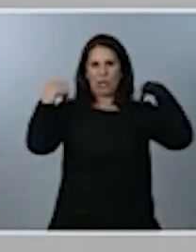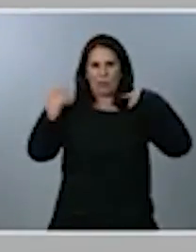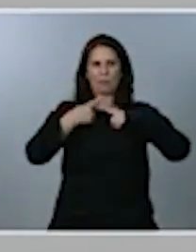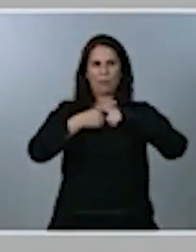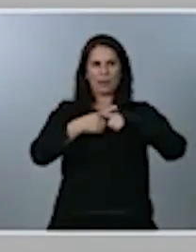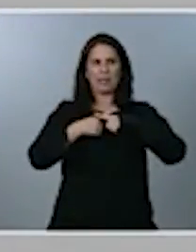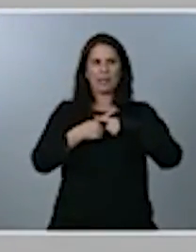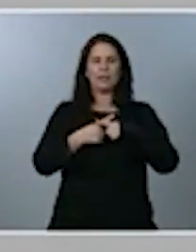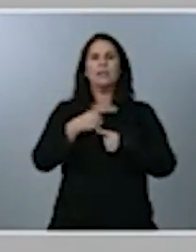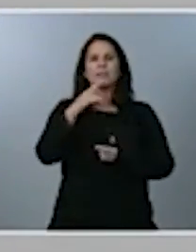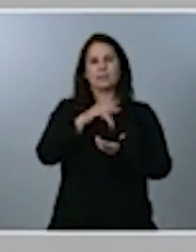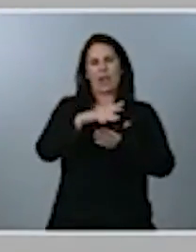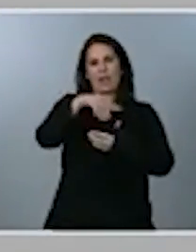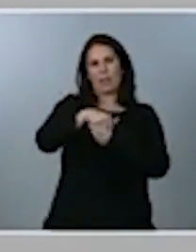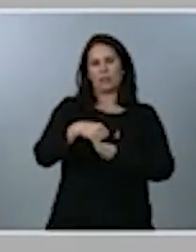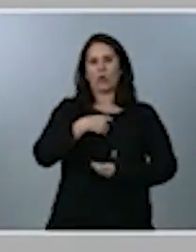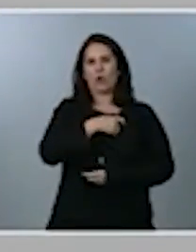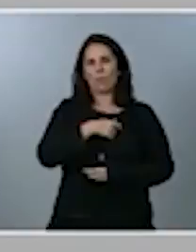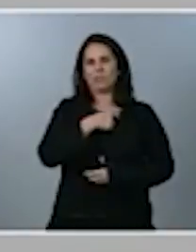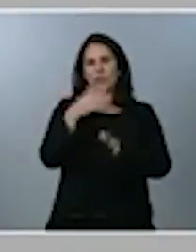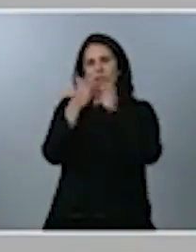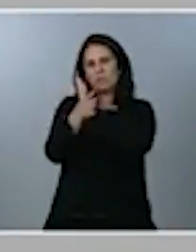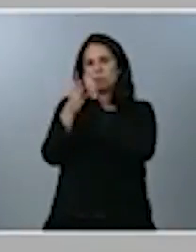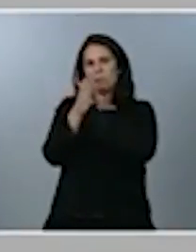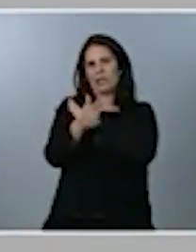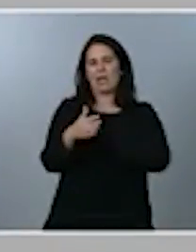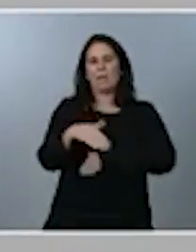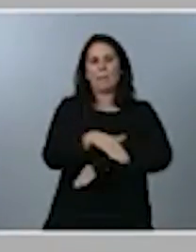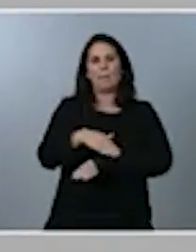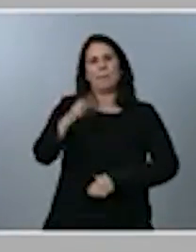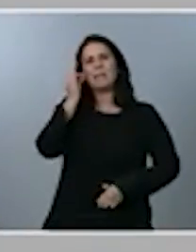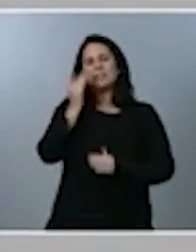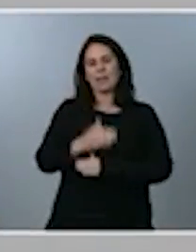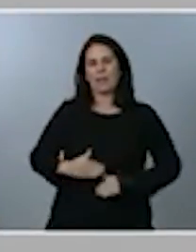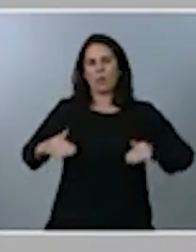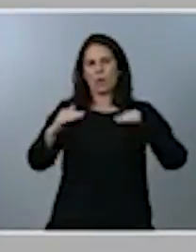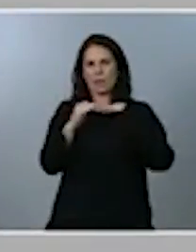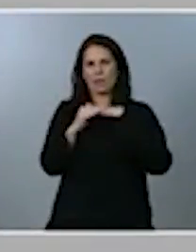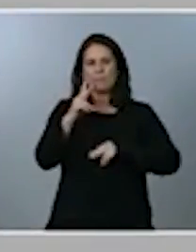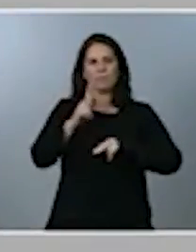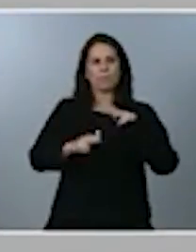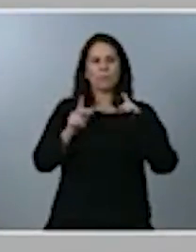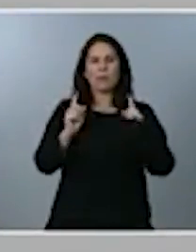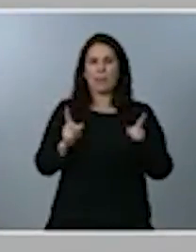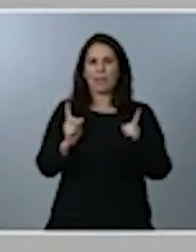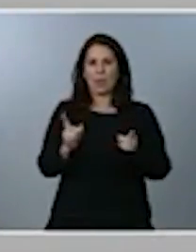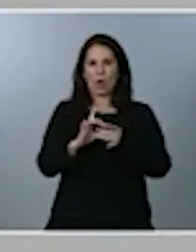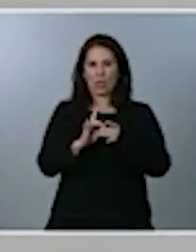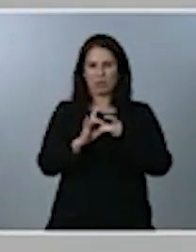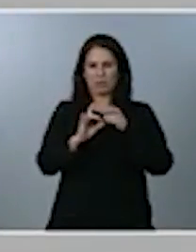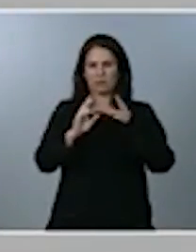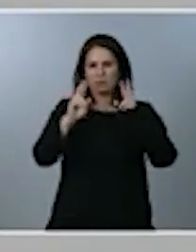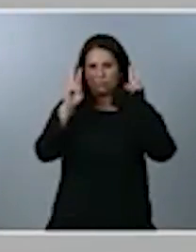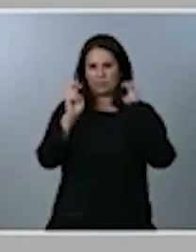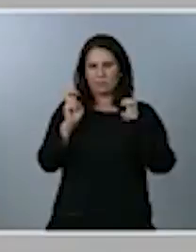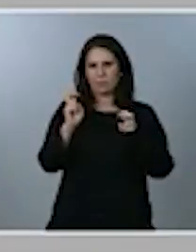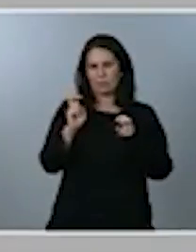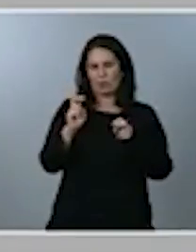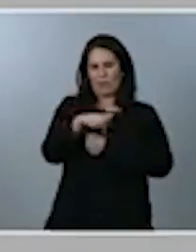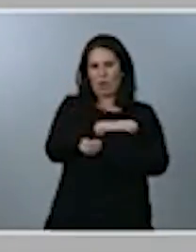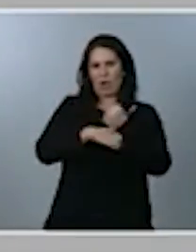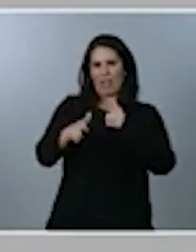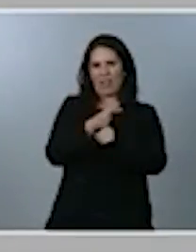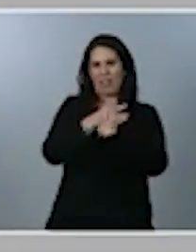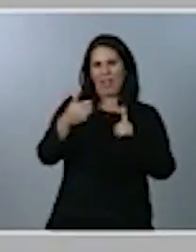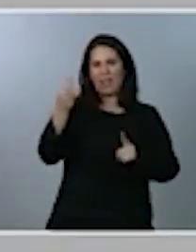comisión por la ministra de Igualdad. La prevención de la violencia de género sigue siendo prioritario en estas cuentas públicas.